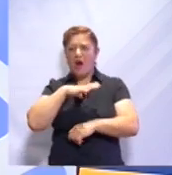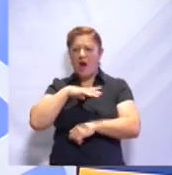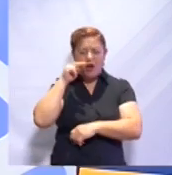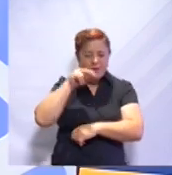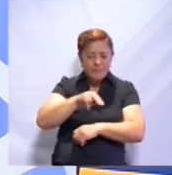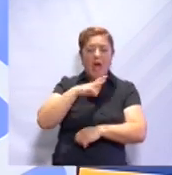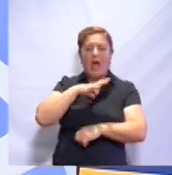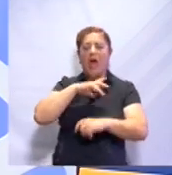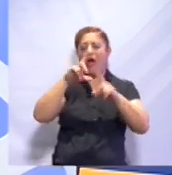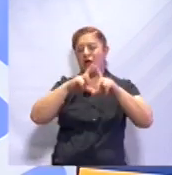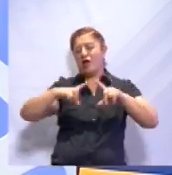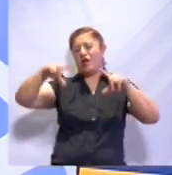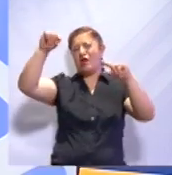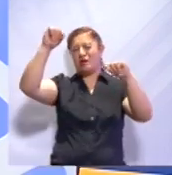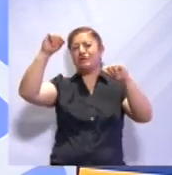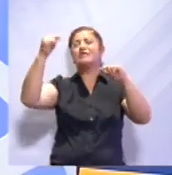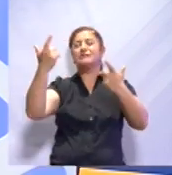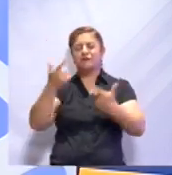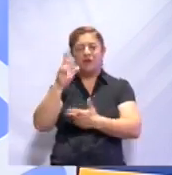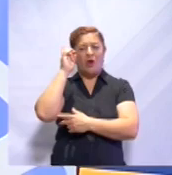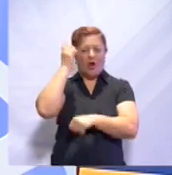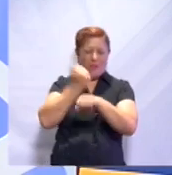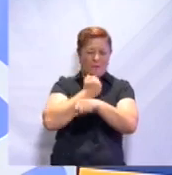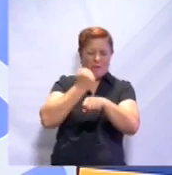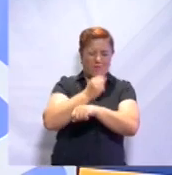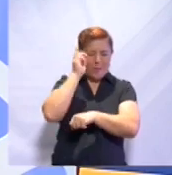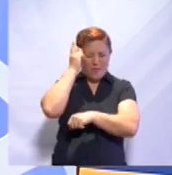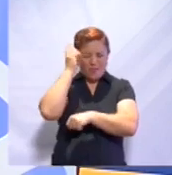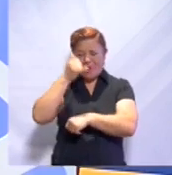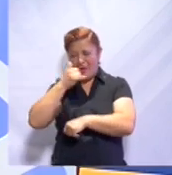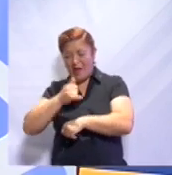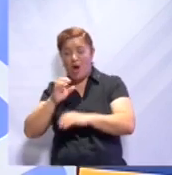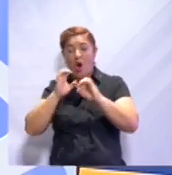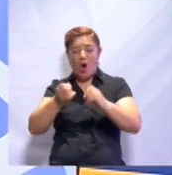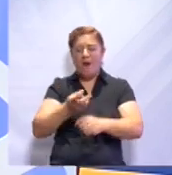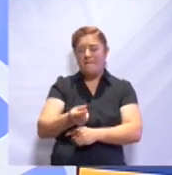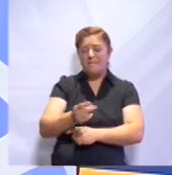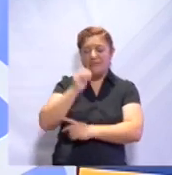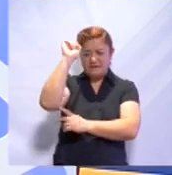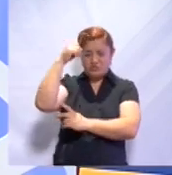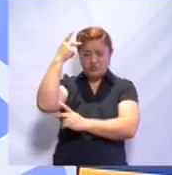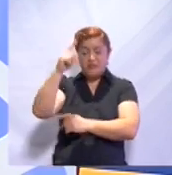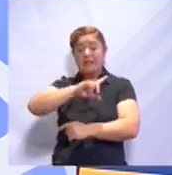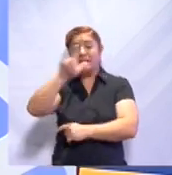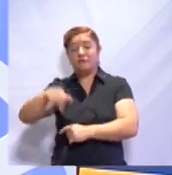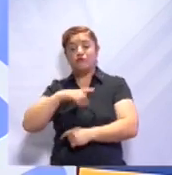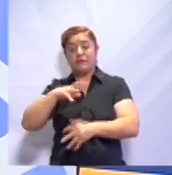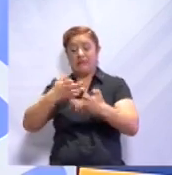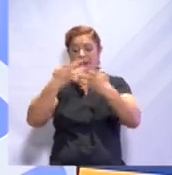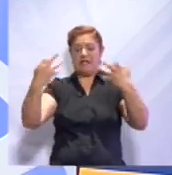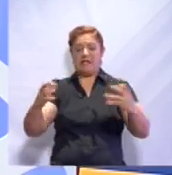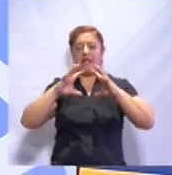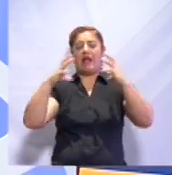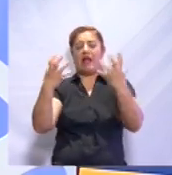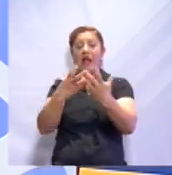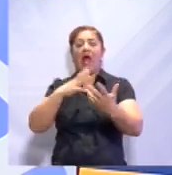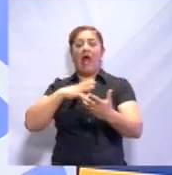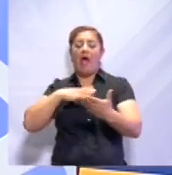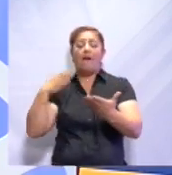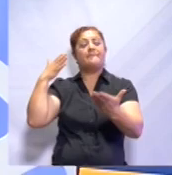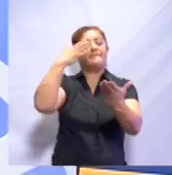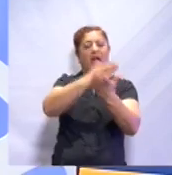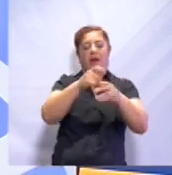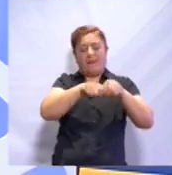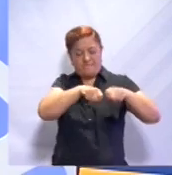o de San Luis Potosí como un perrito. Después, en tierra, los especialistas llamados cartógrafos salen a medir